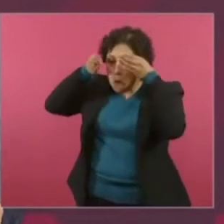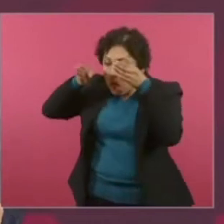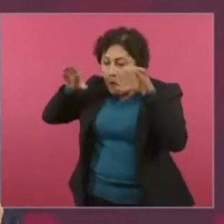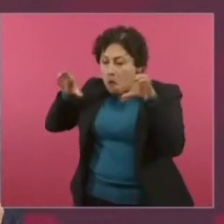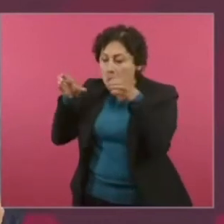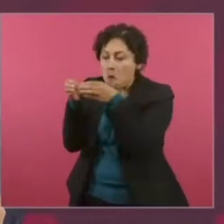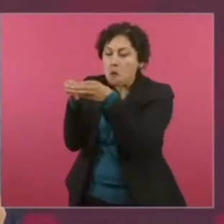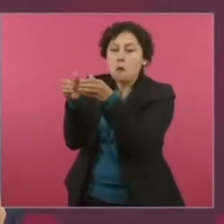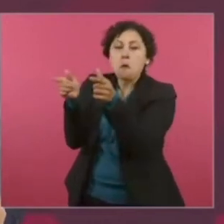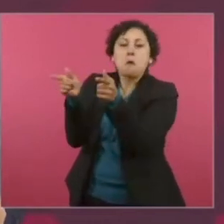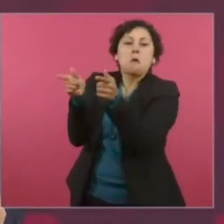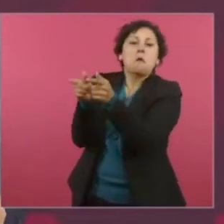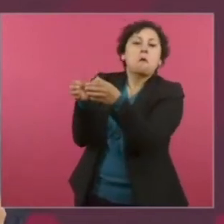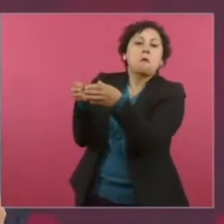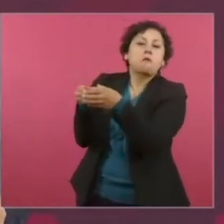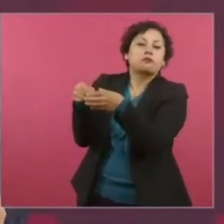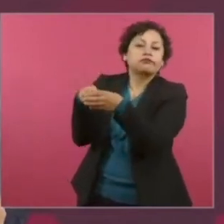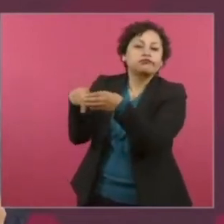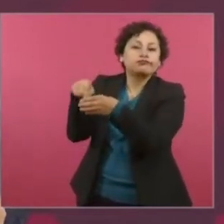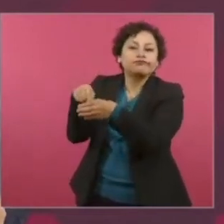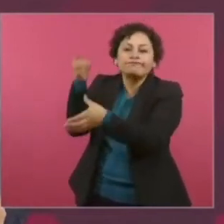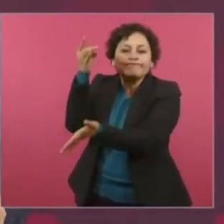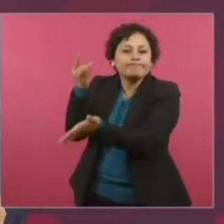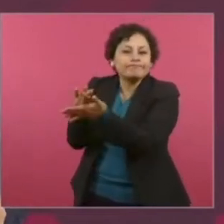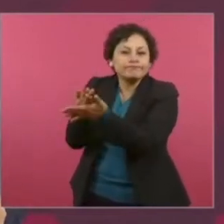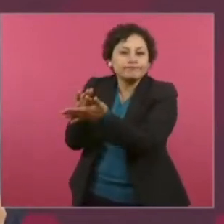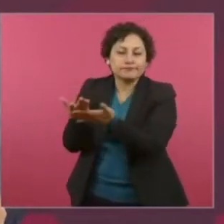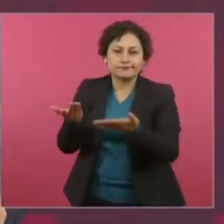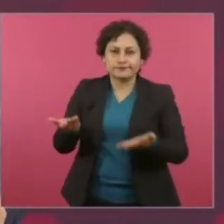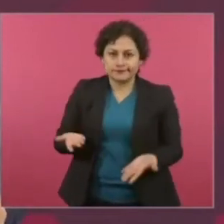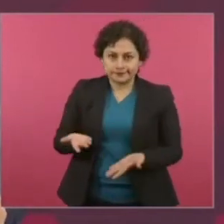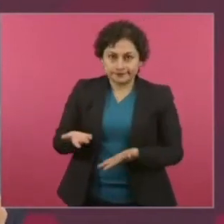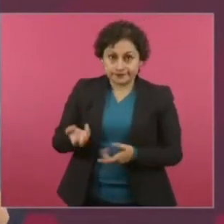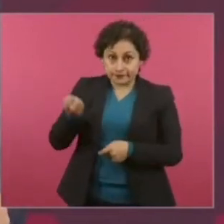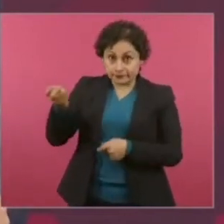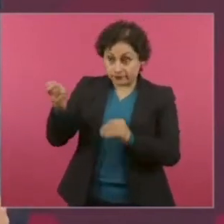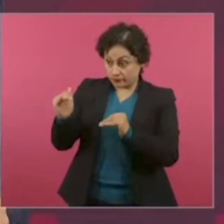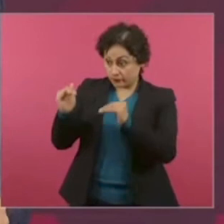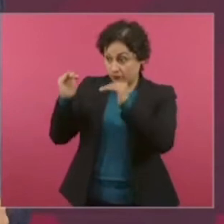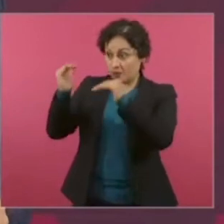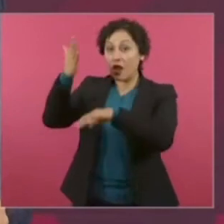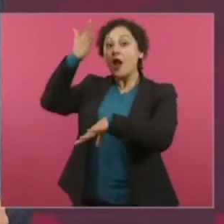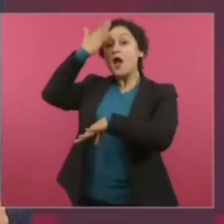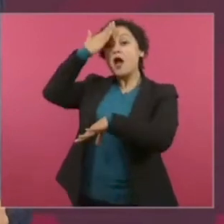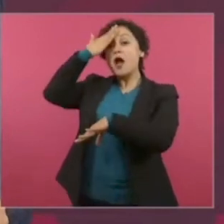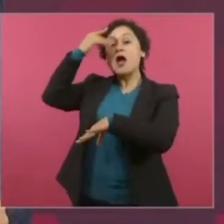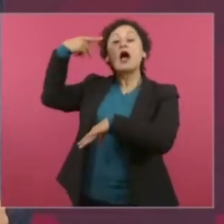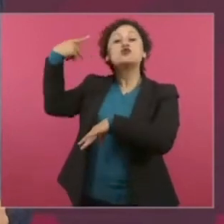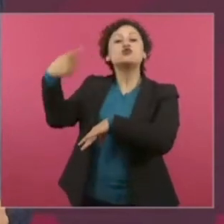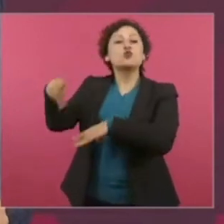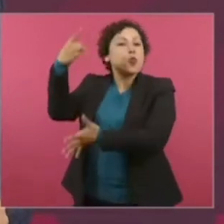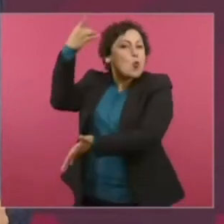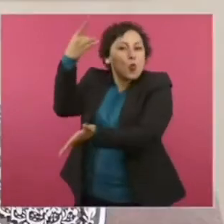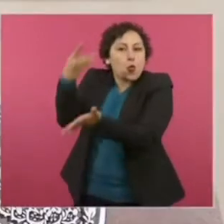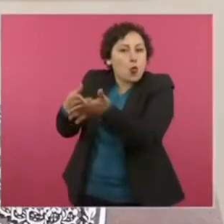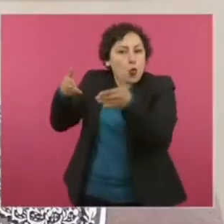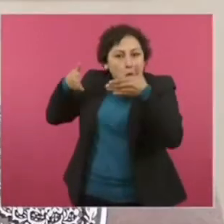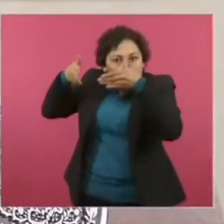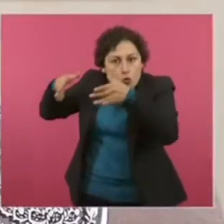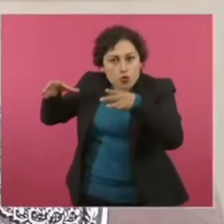Y esa oligarquía, que es en sentido